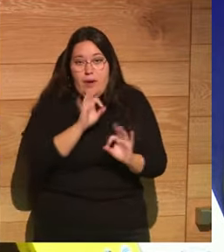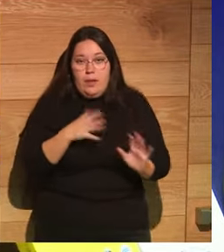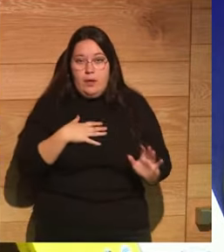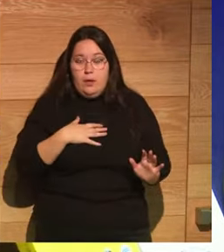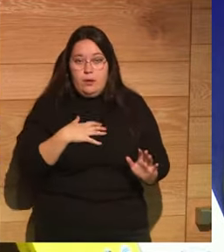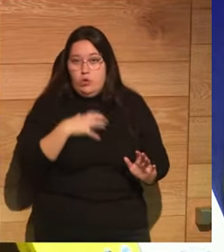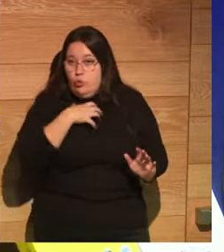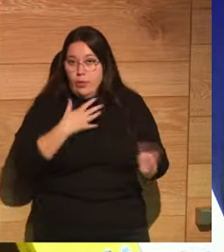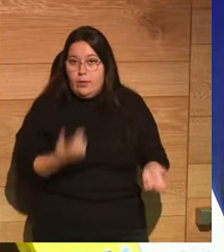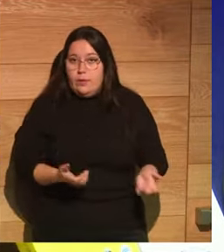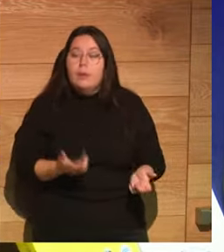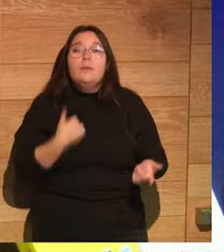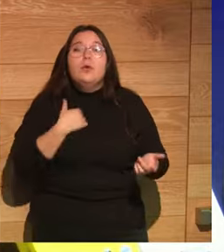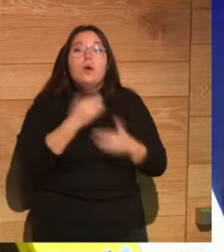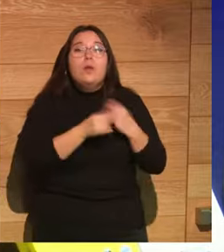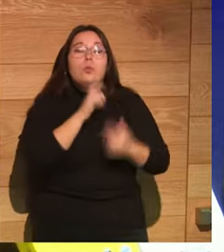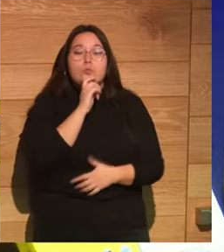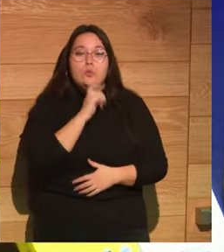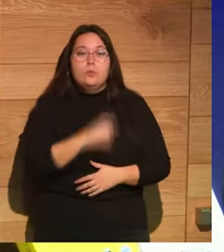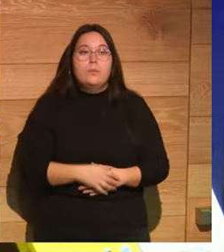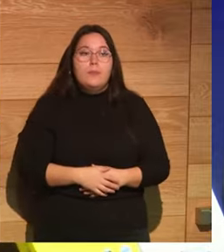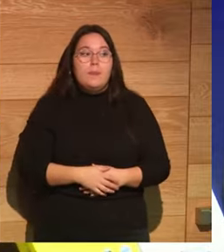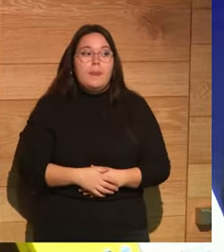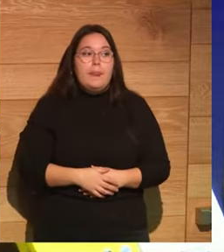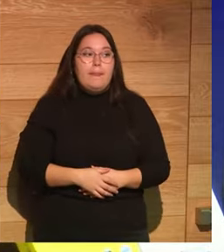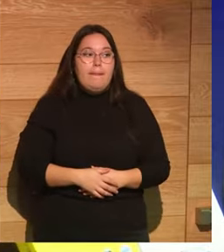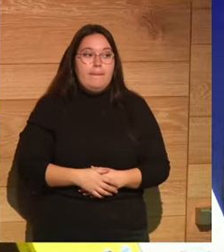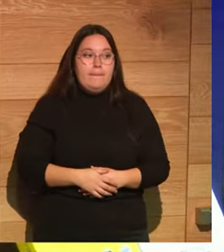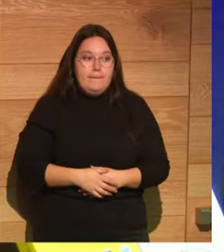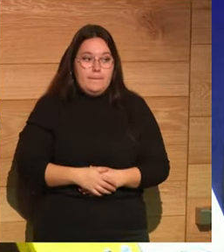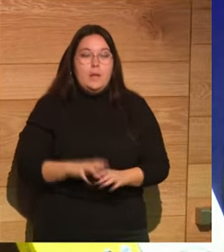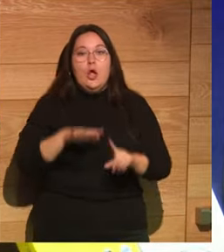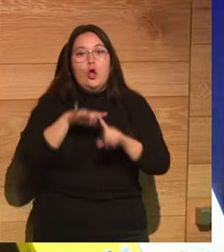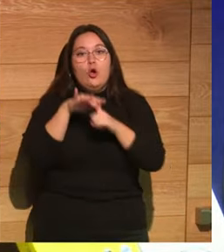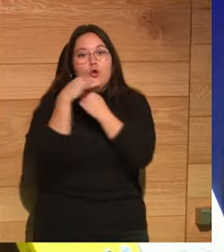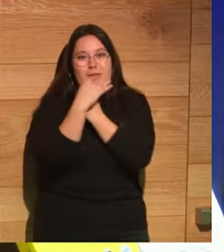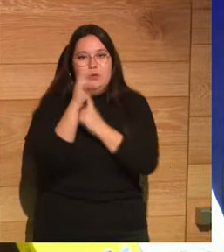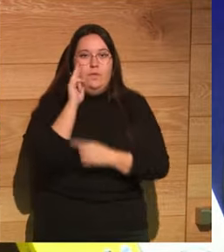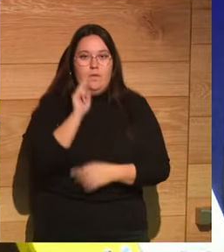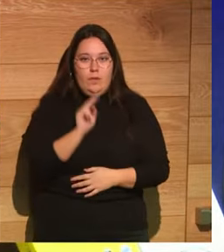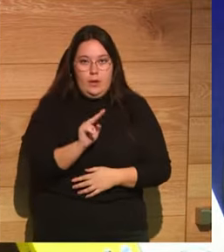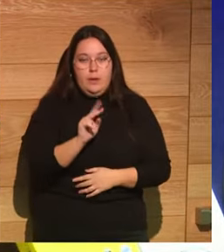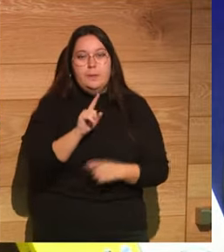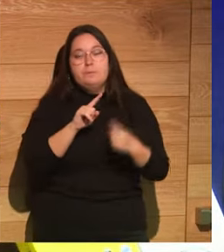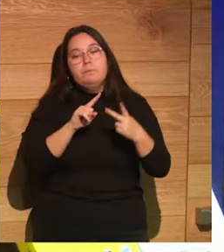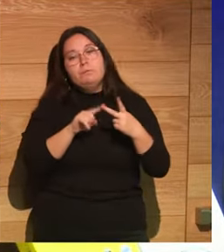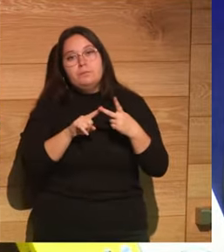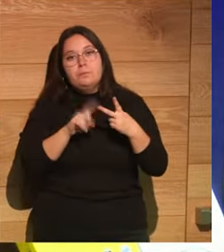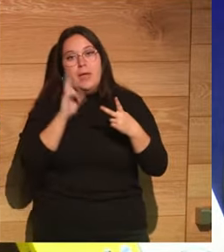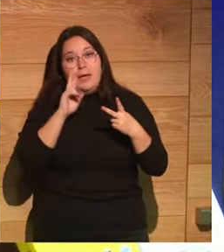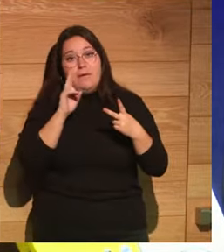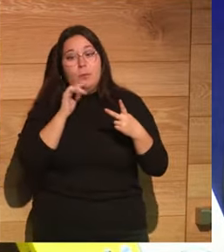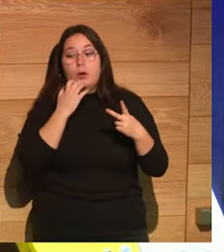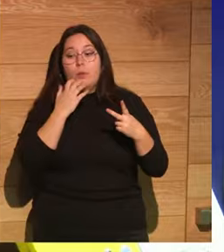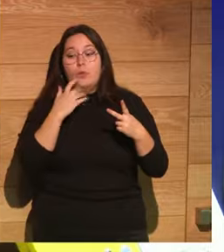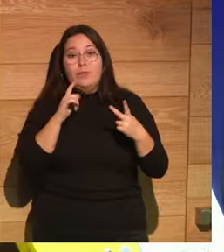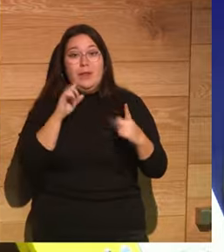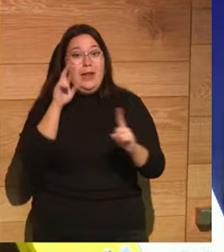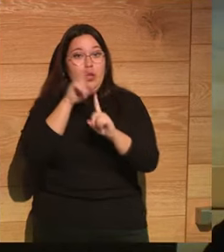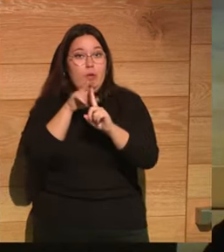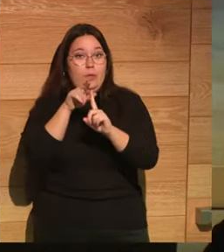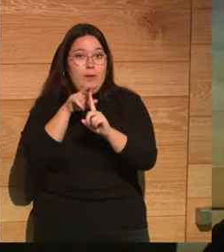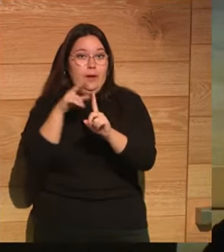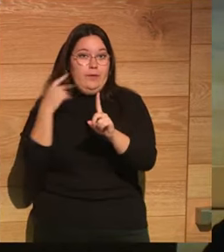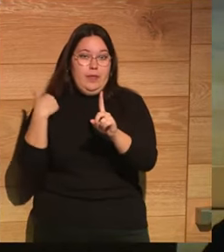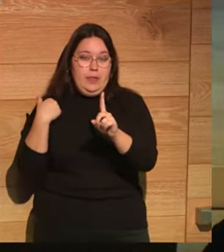pero ¿cómo lo hacemos? bueno pues hay que ver todo en su contexto y hay que mirar lo que decía antes las fuentes de